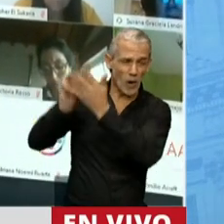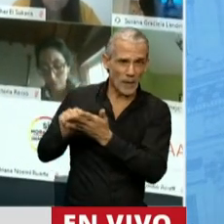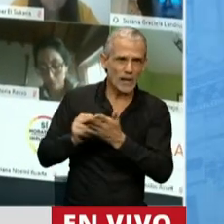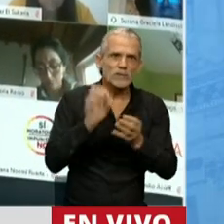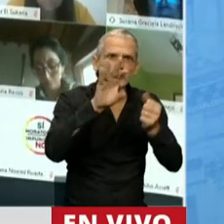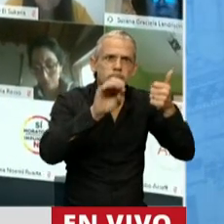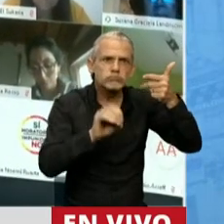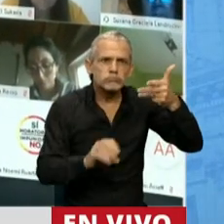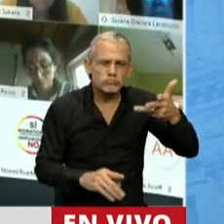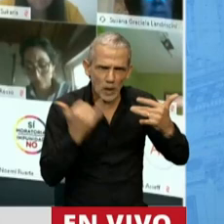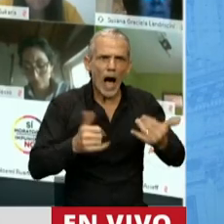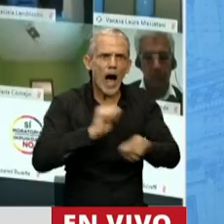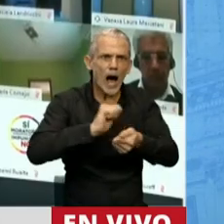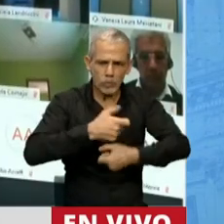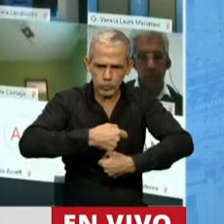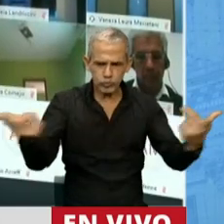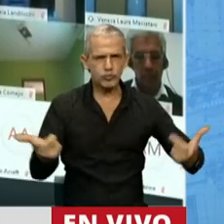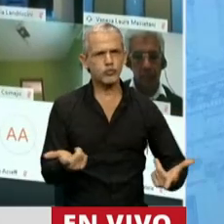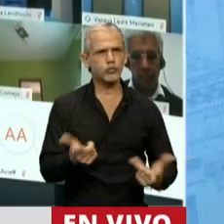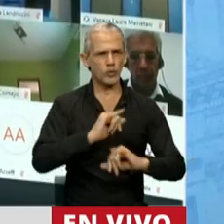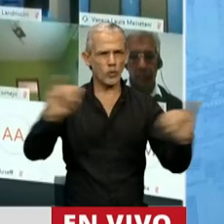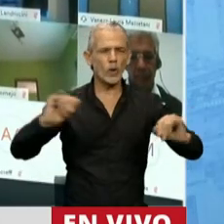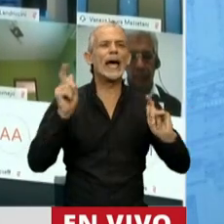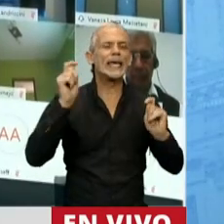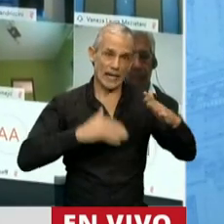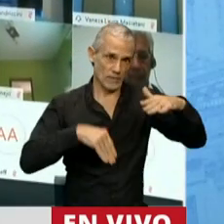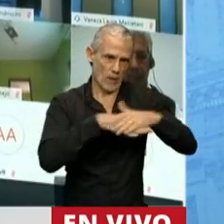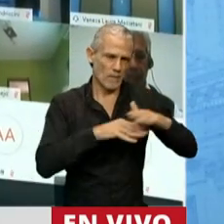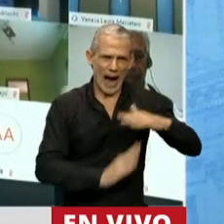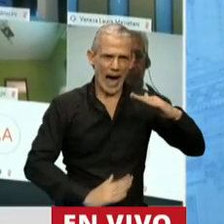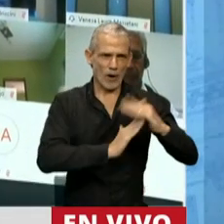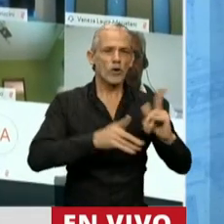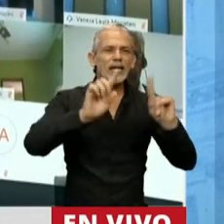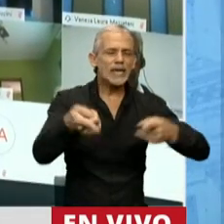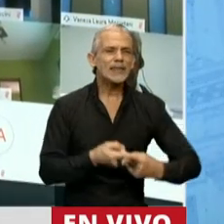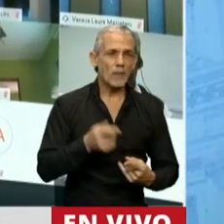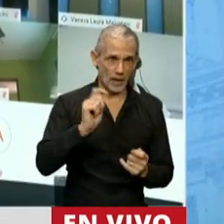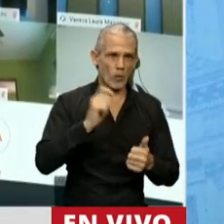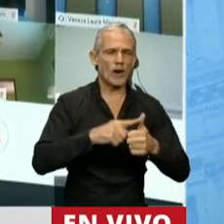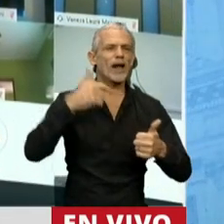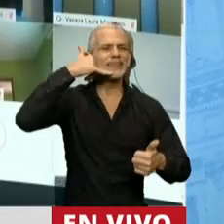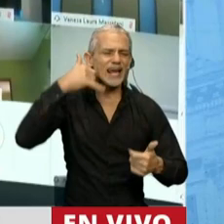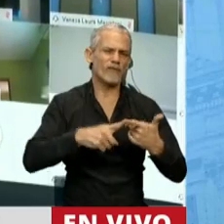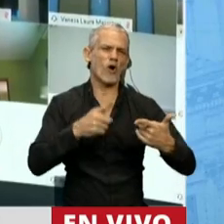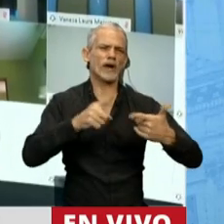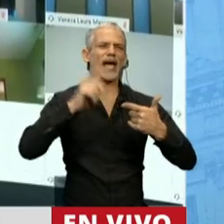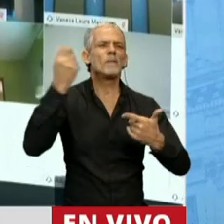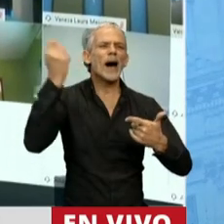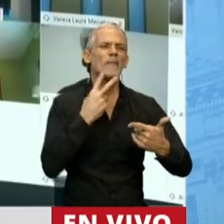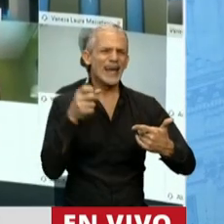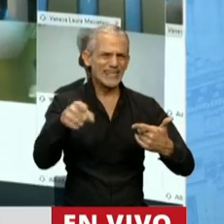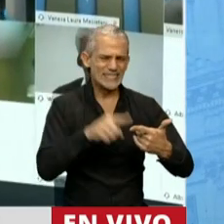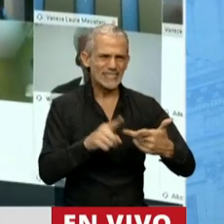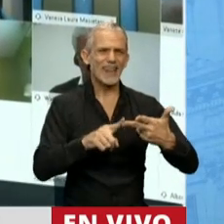los nombres, fueron los que propiciaron esa fuga, fueron los grandes bancos, pero los que fugaron fueron Telefónica, Pampa Energía,